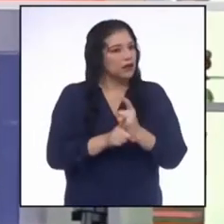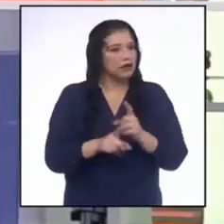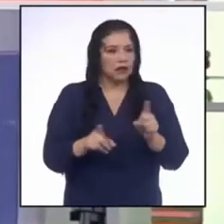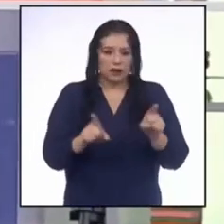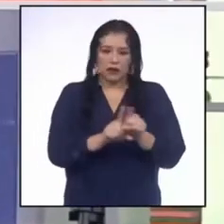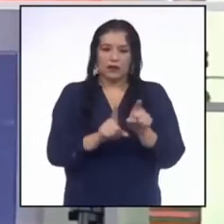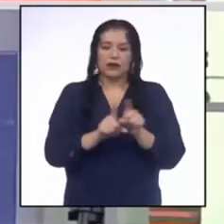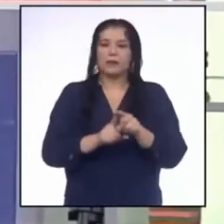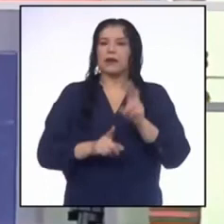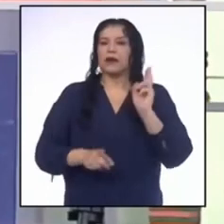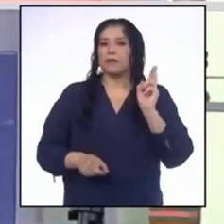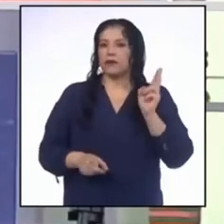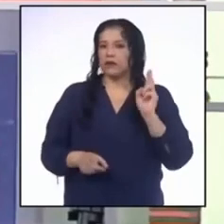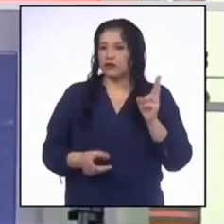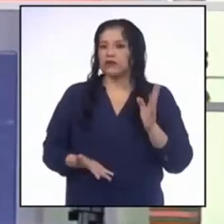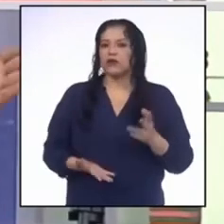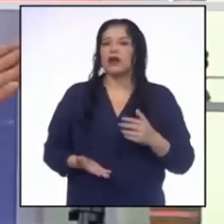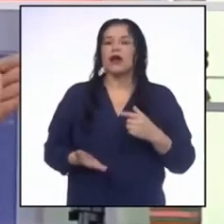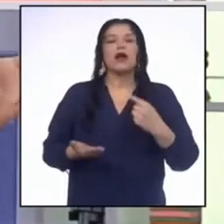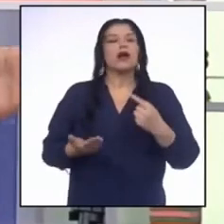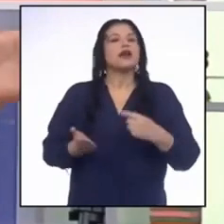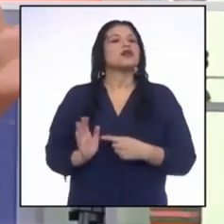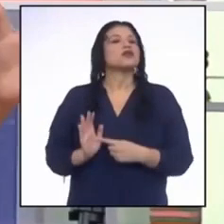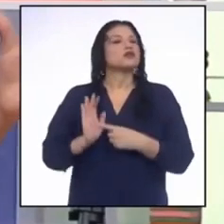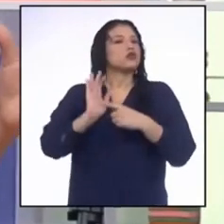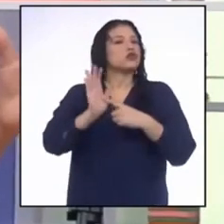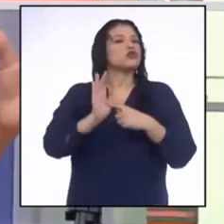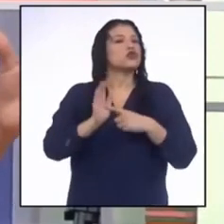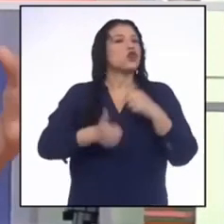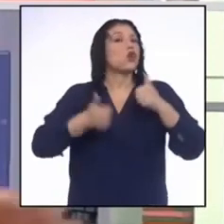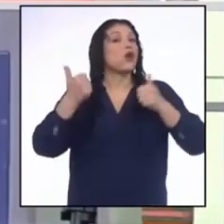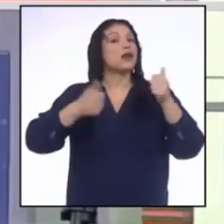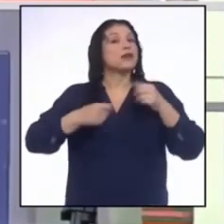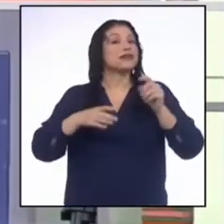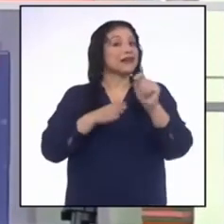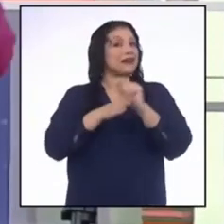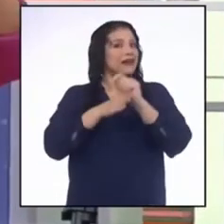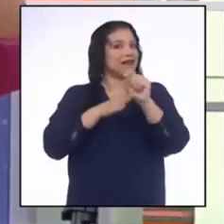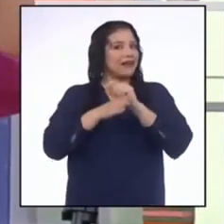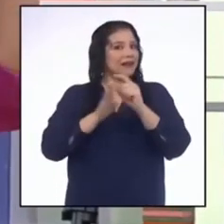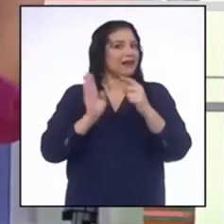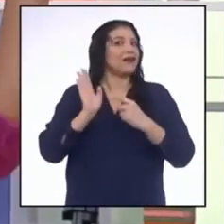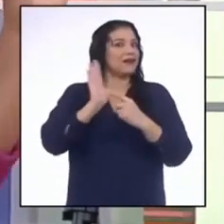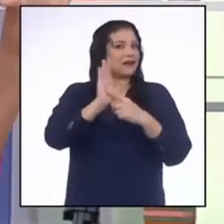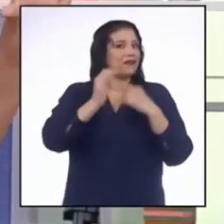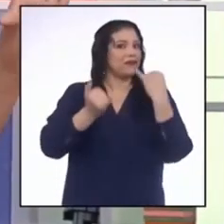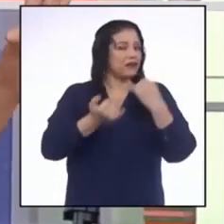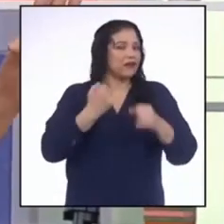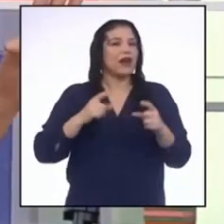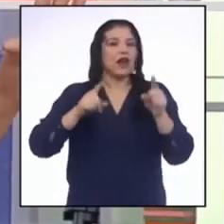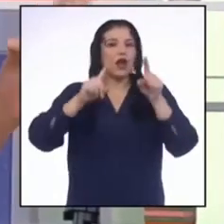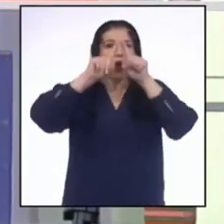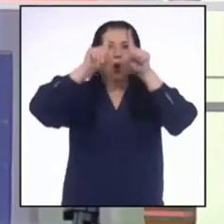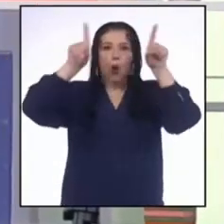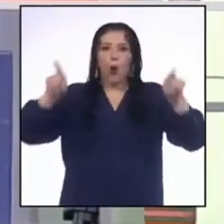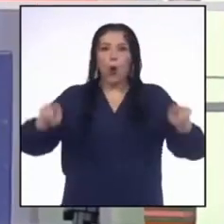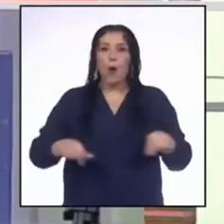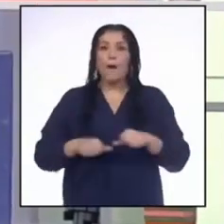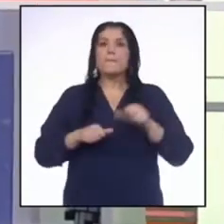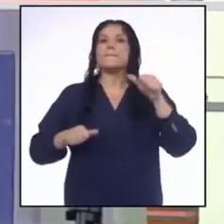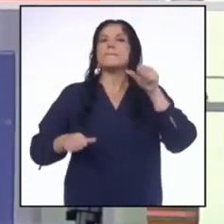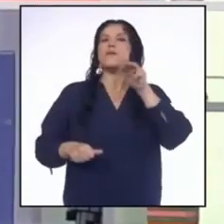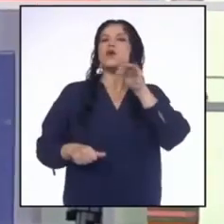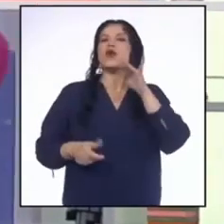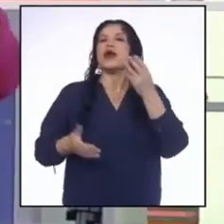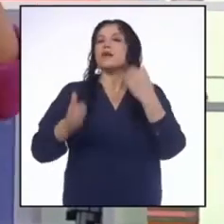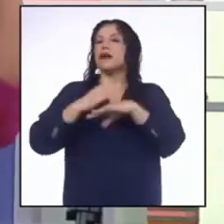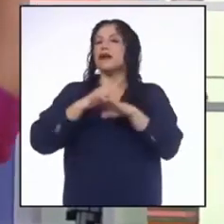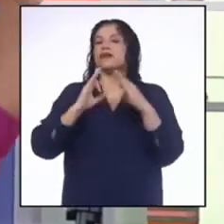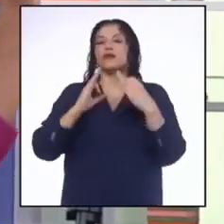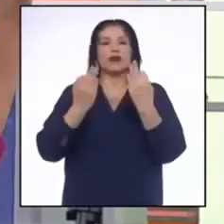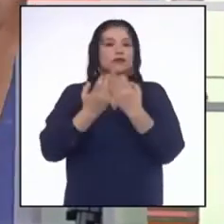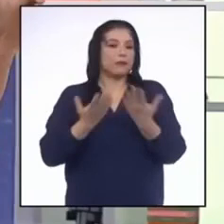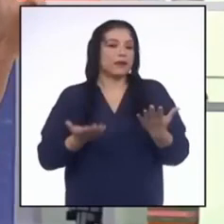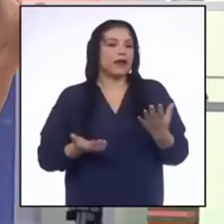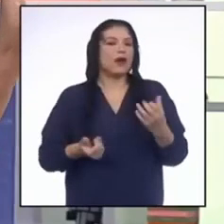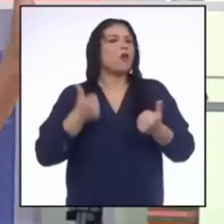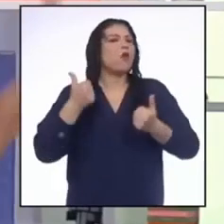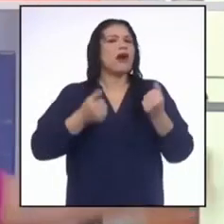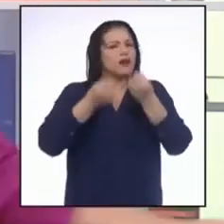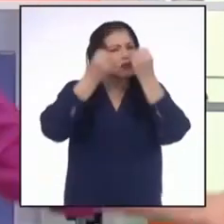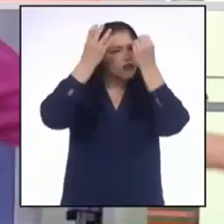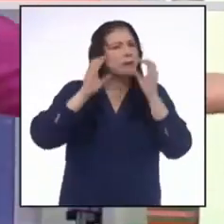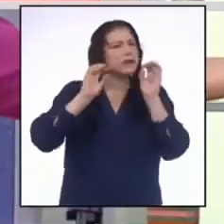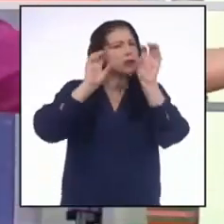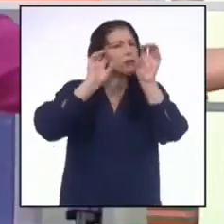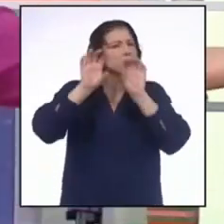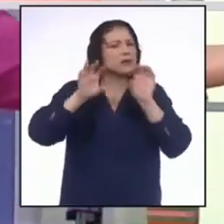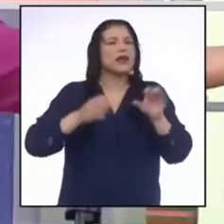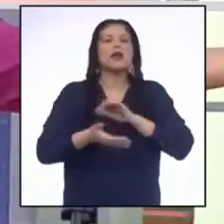también la profesora Julia nos presentó el producto de esta experiencia, un periódico mural para el hogar. Su contenido será nada más y